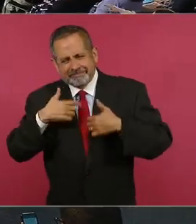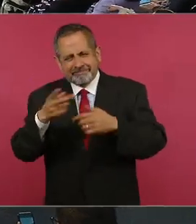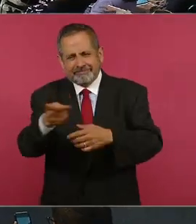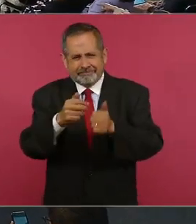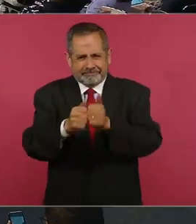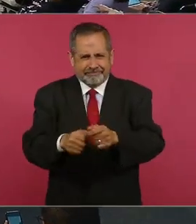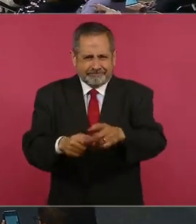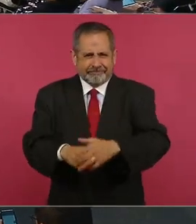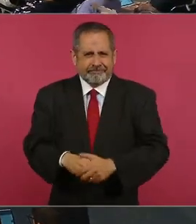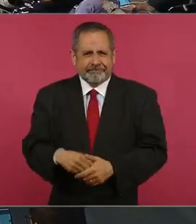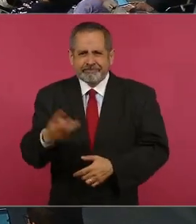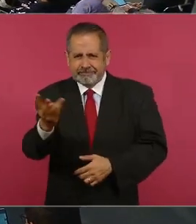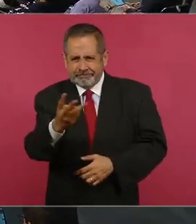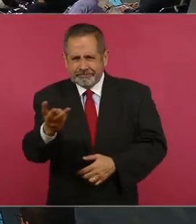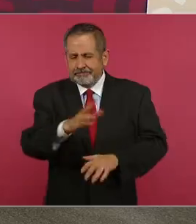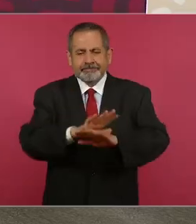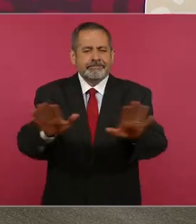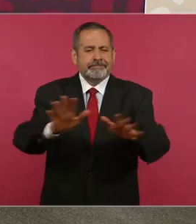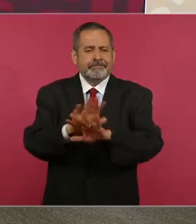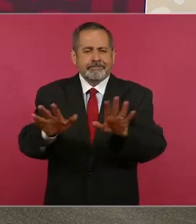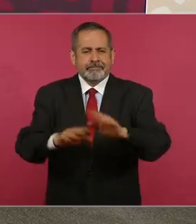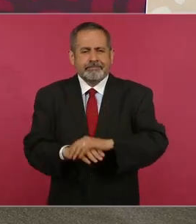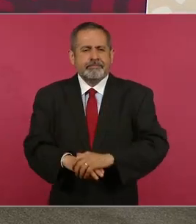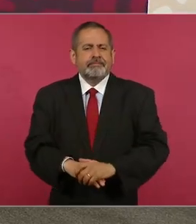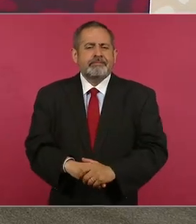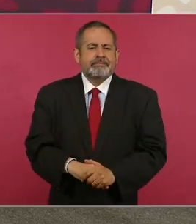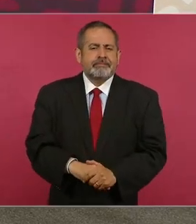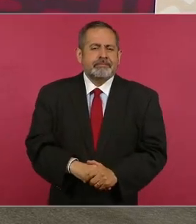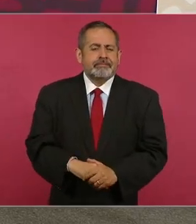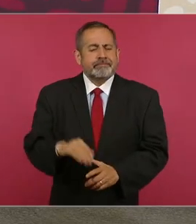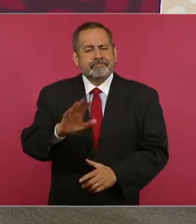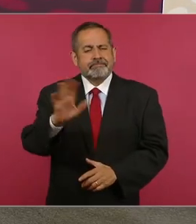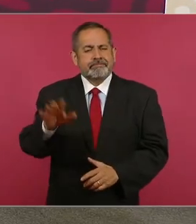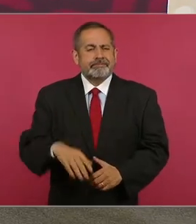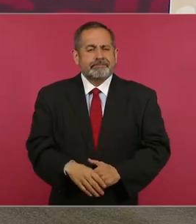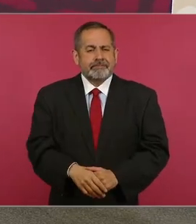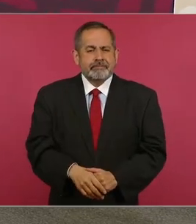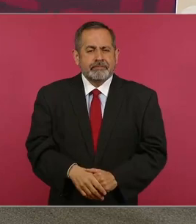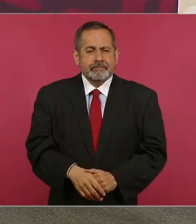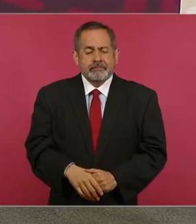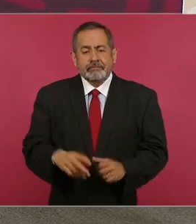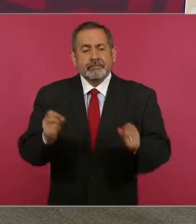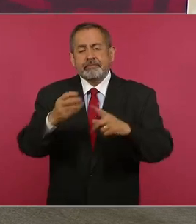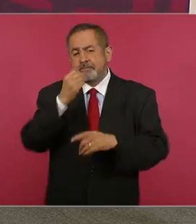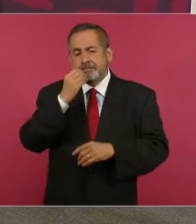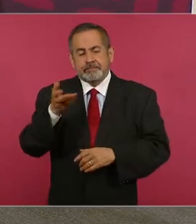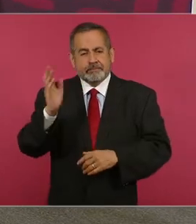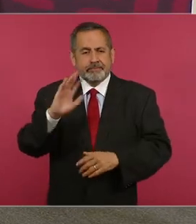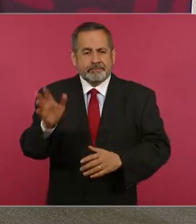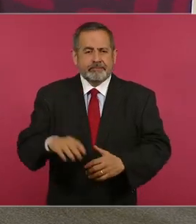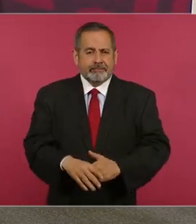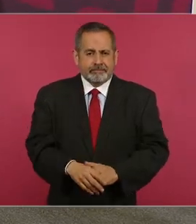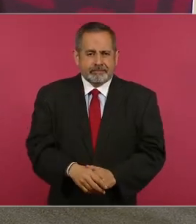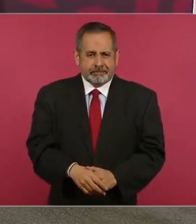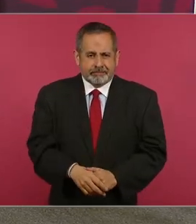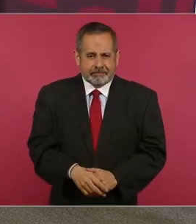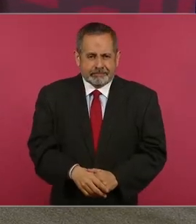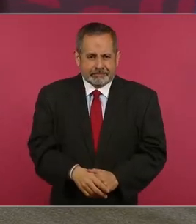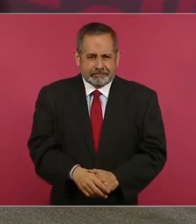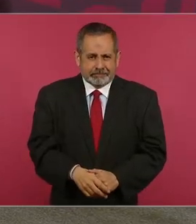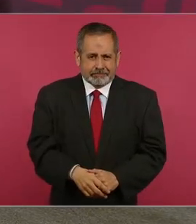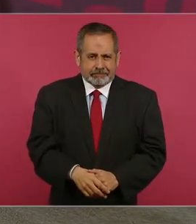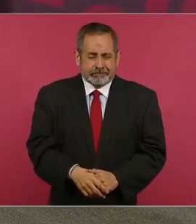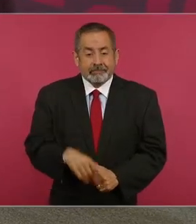los tres ya, se enojen. Pero ya nos vamos. Ah, el